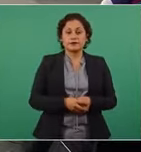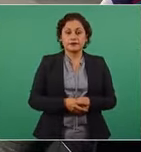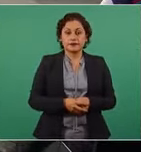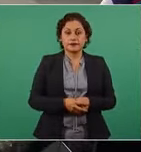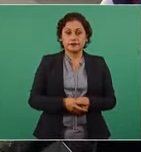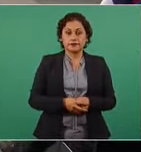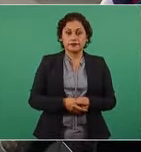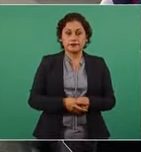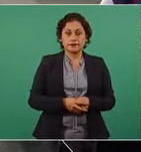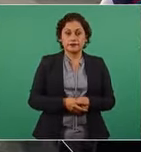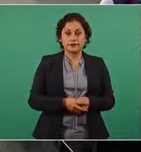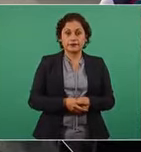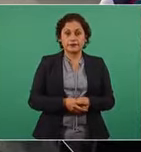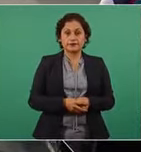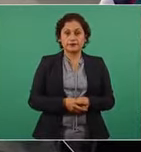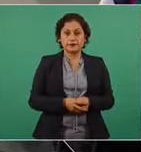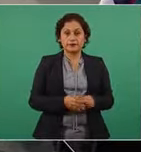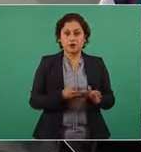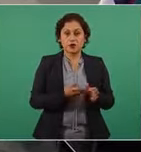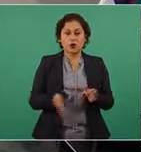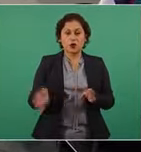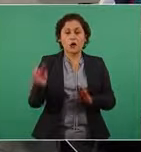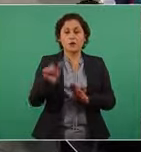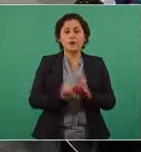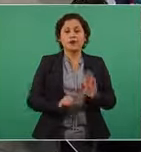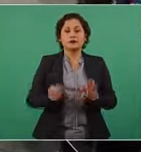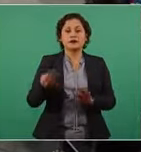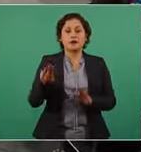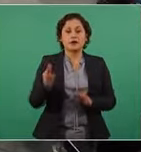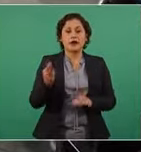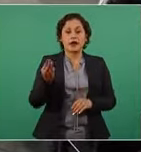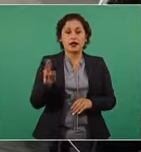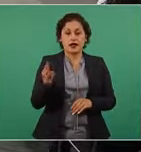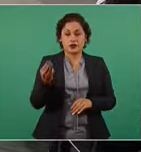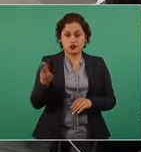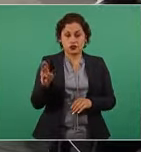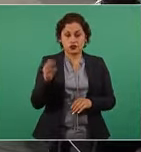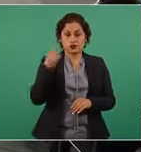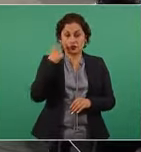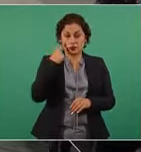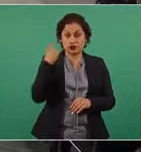mayo. En estos no se creció